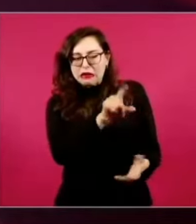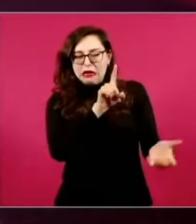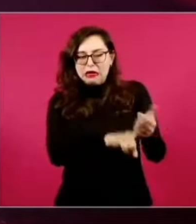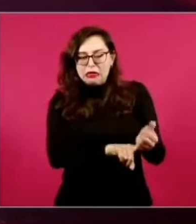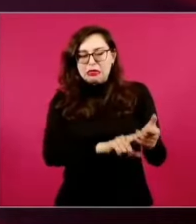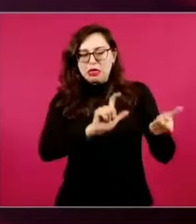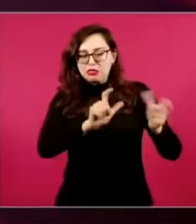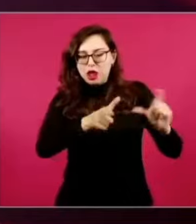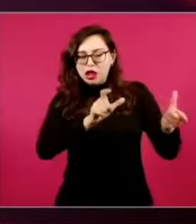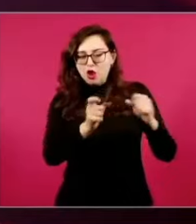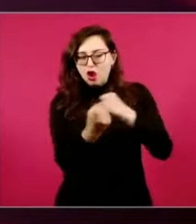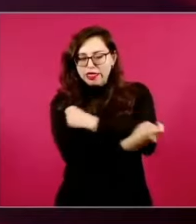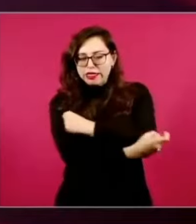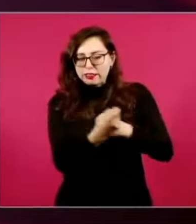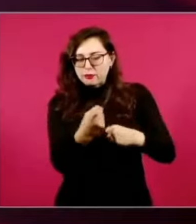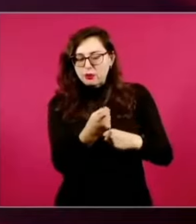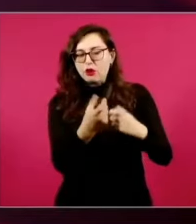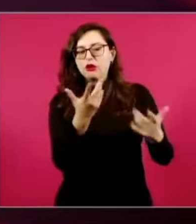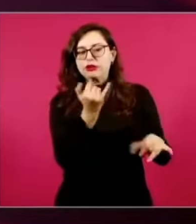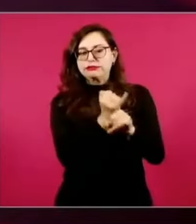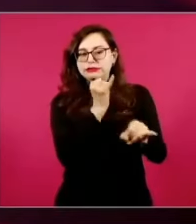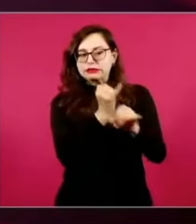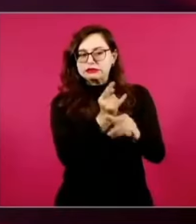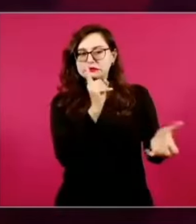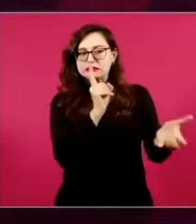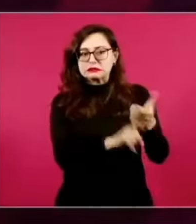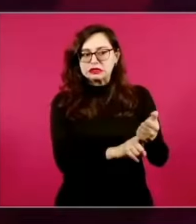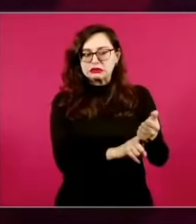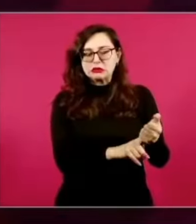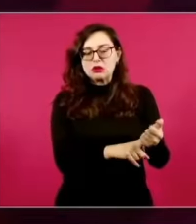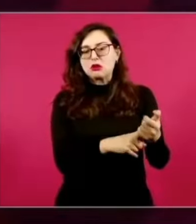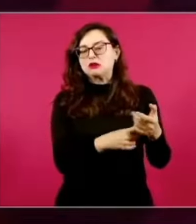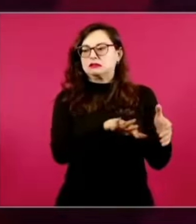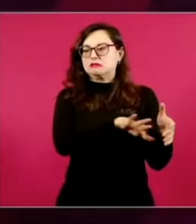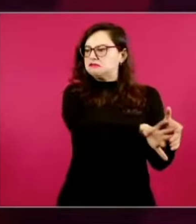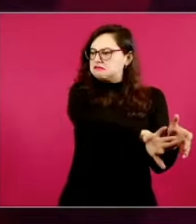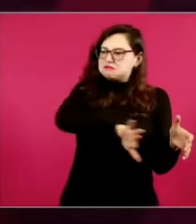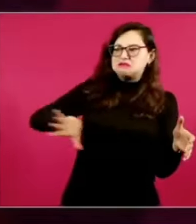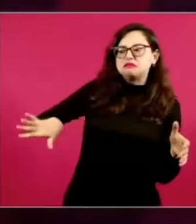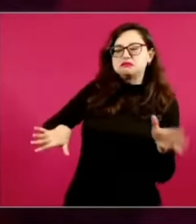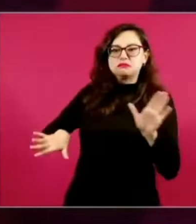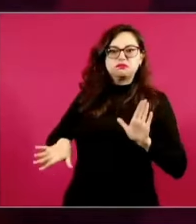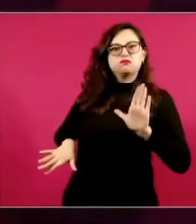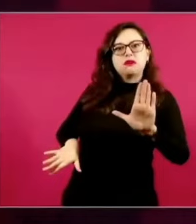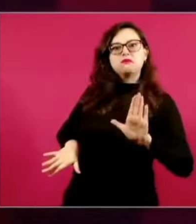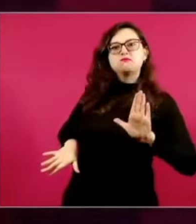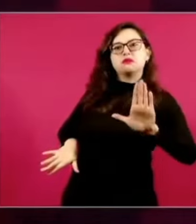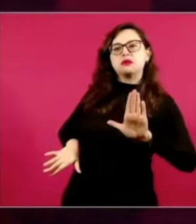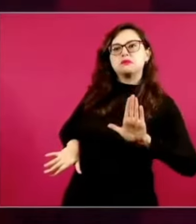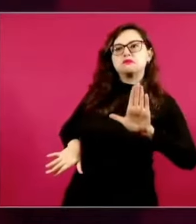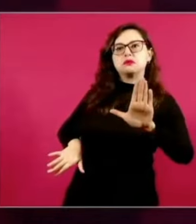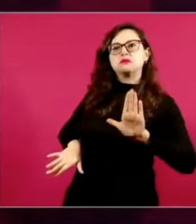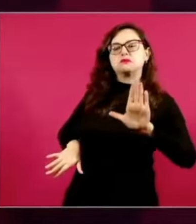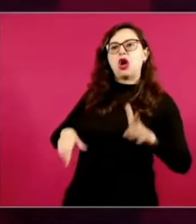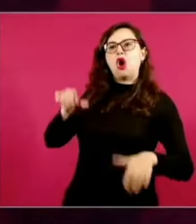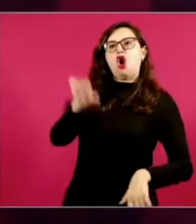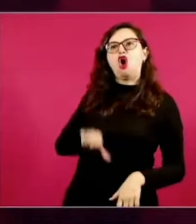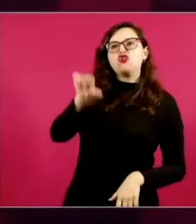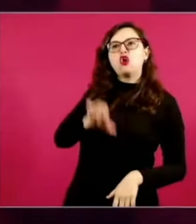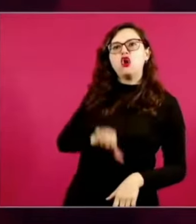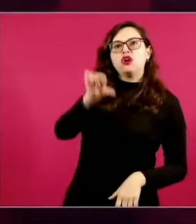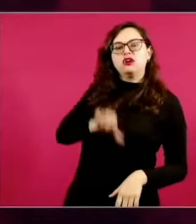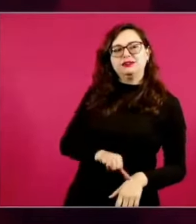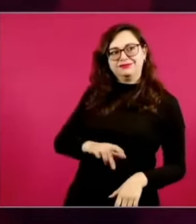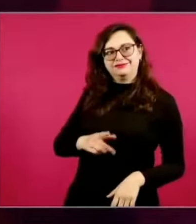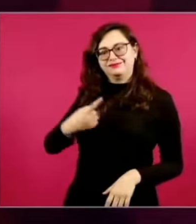donde las redes sociales parecieran que tienen la verdad, que tienen el tiempo, que lo regulan, y esta